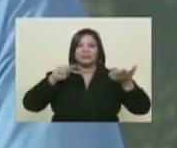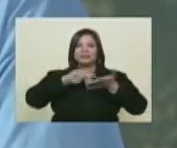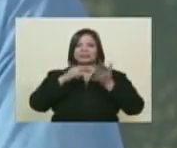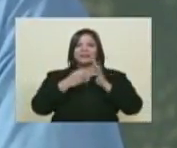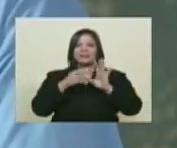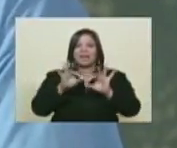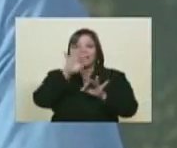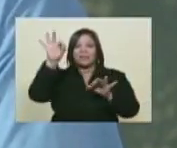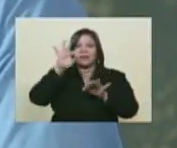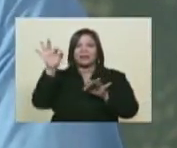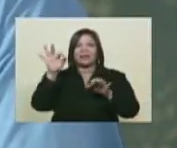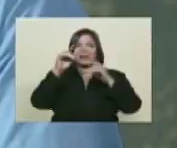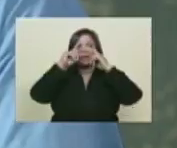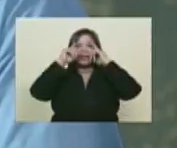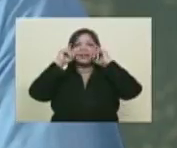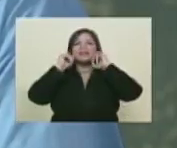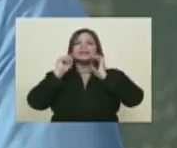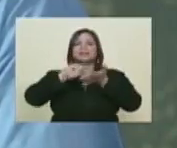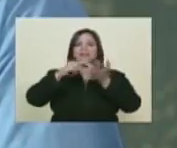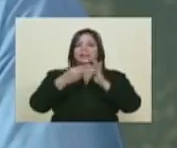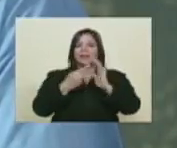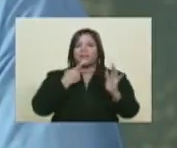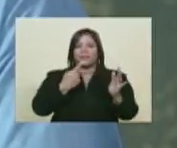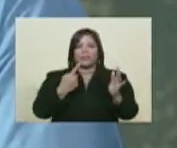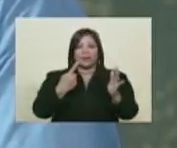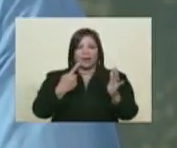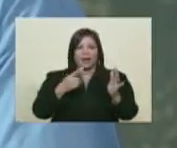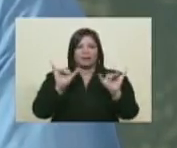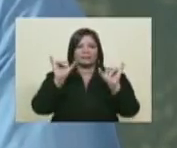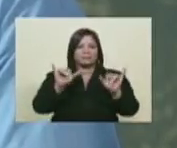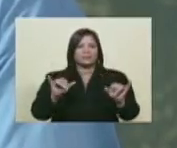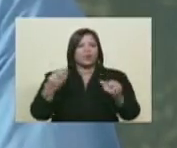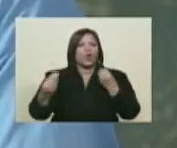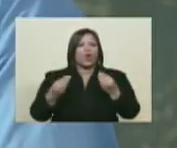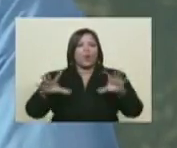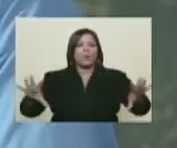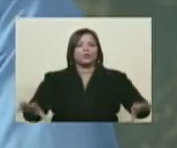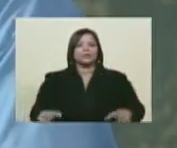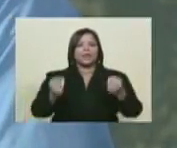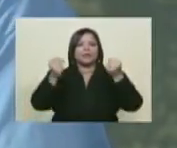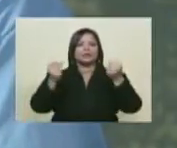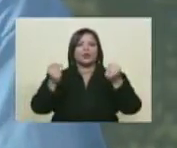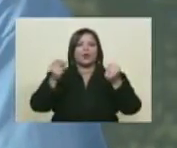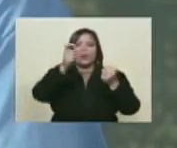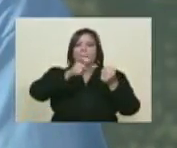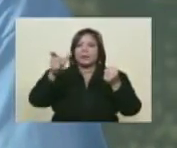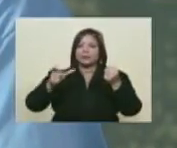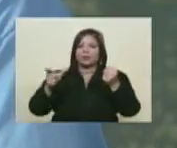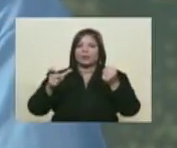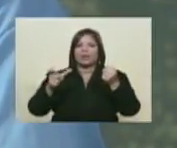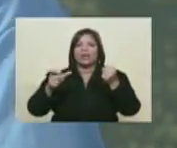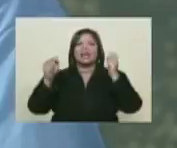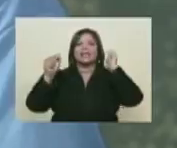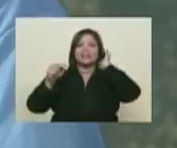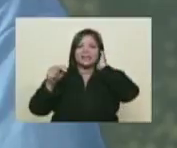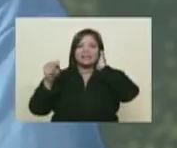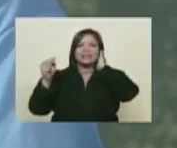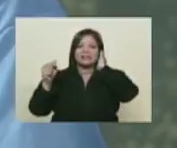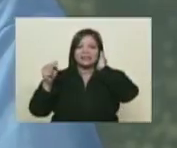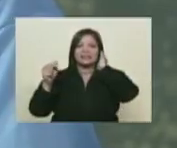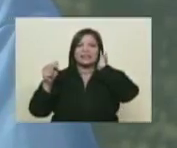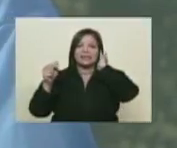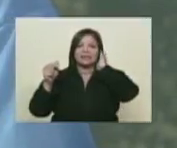teología de la liberación plantea es precisamente cómo la salvación del hombre tiene que necesariamente pasar por la